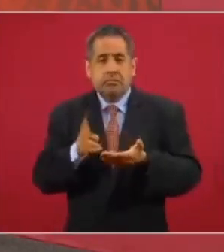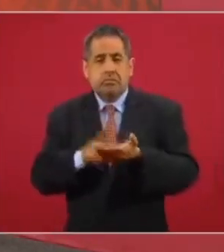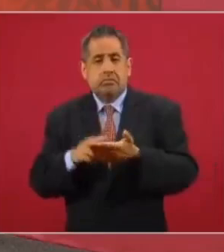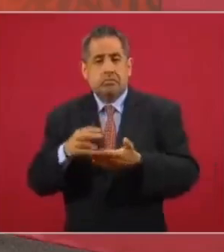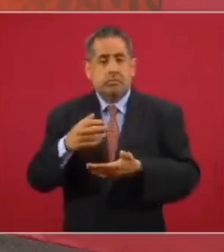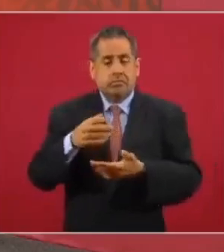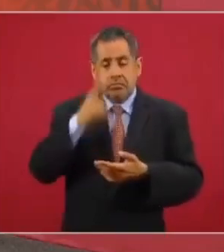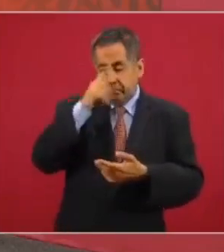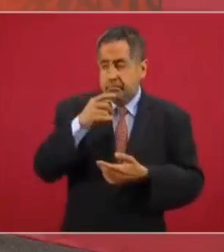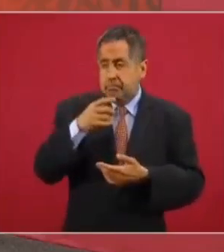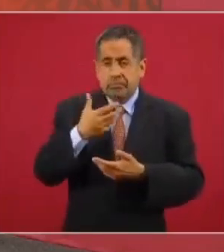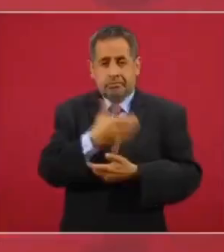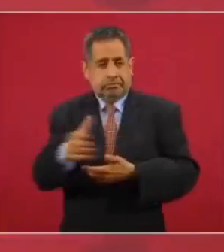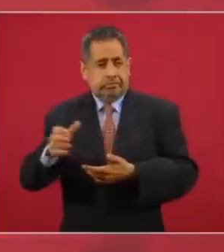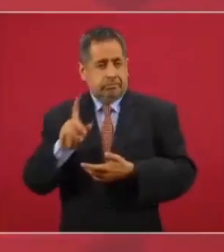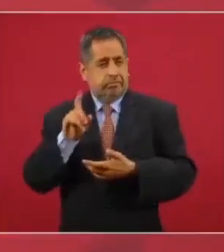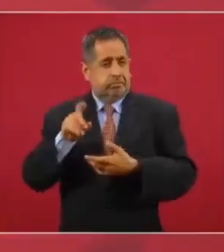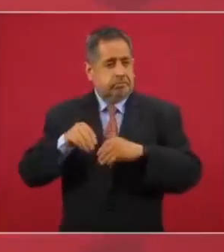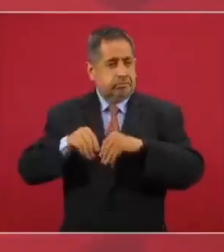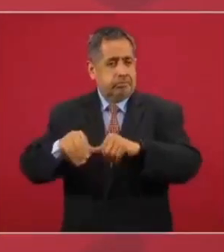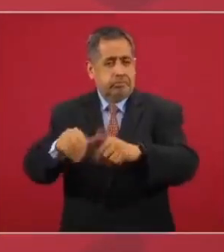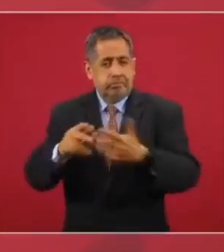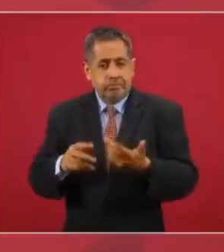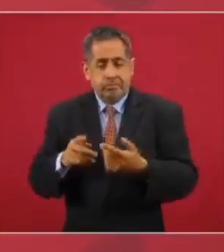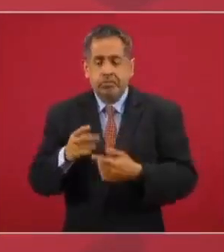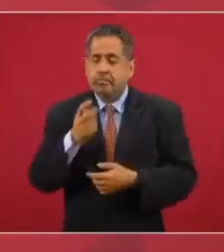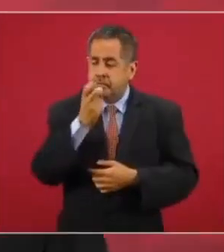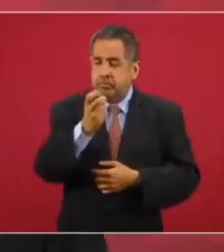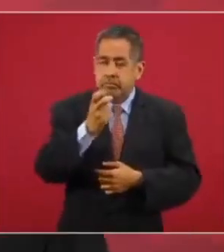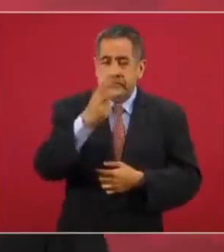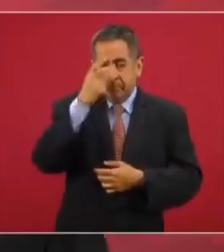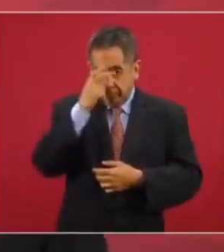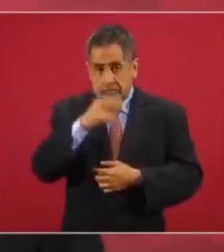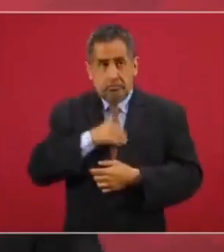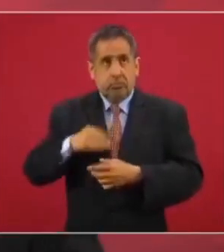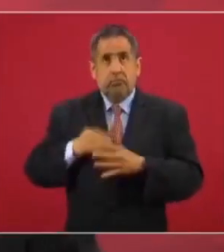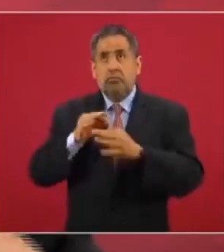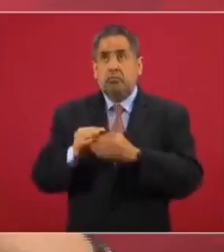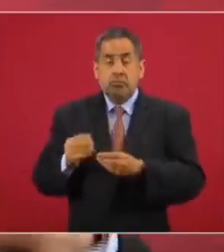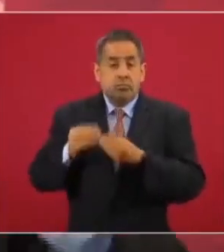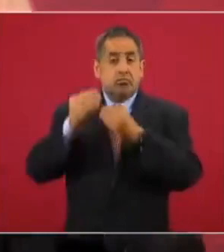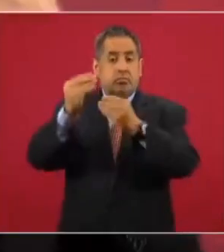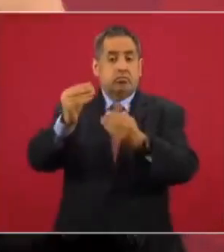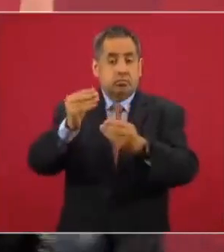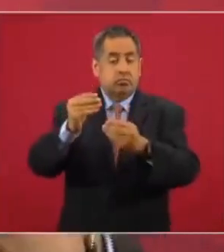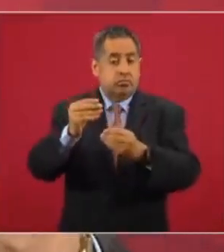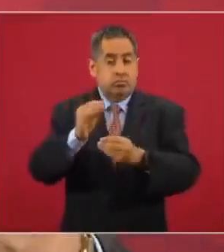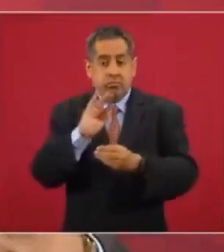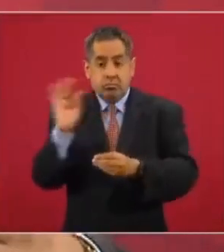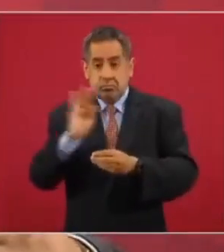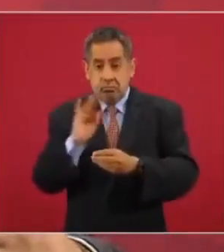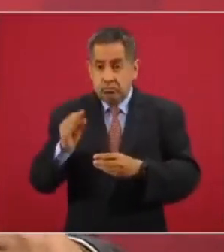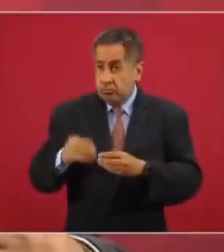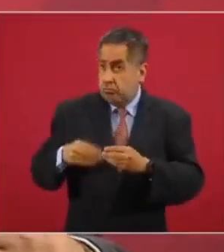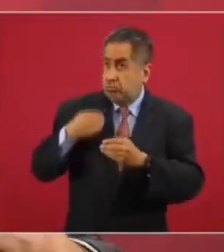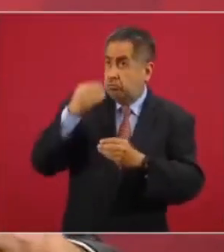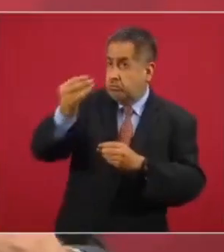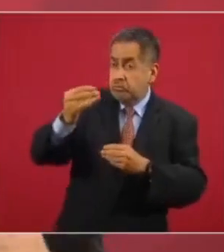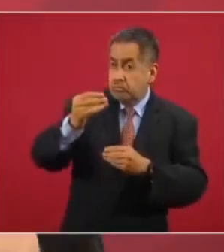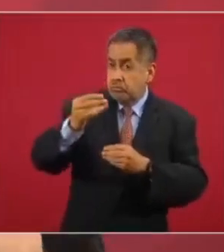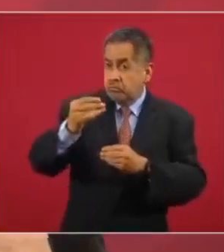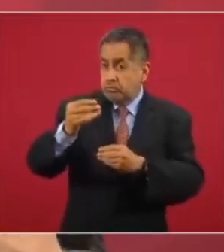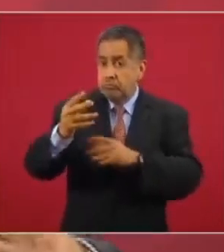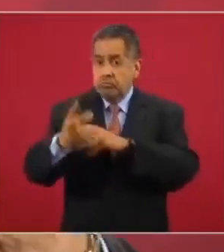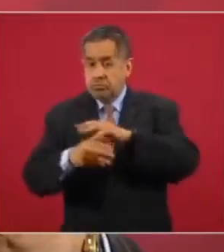Entonces, la prioridad de México es dar cumplimiento a lo que le corresponde, porque si no, cuando a nos toque